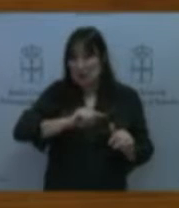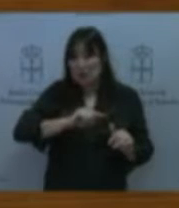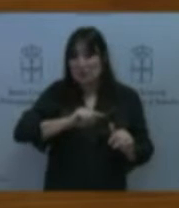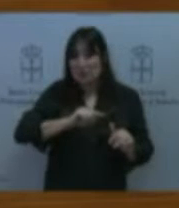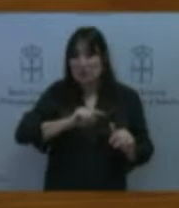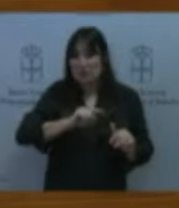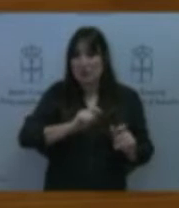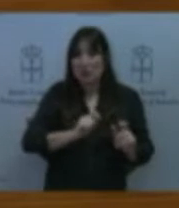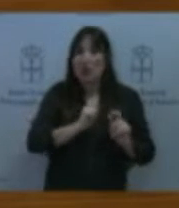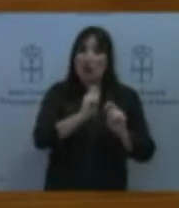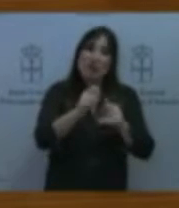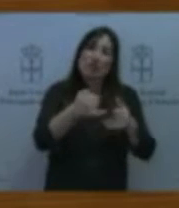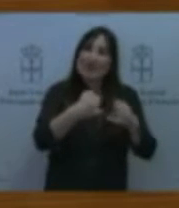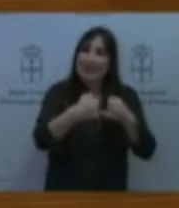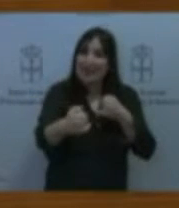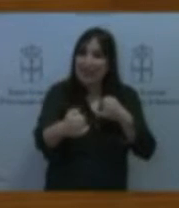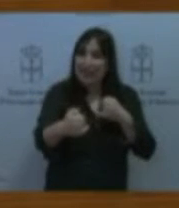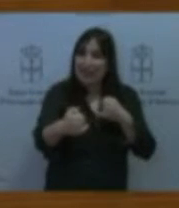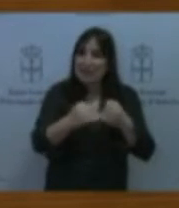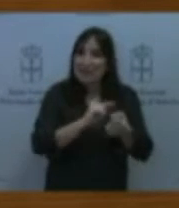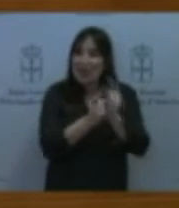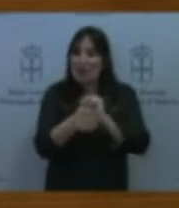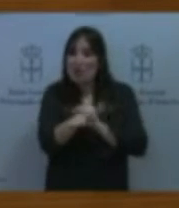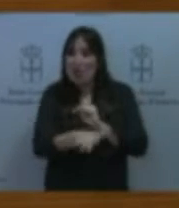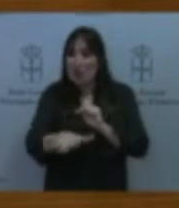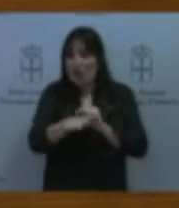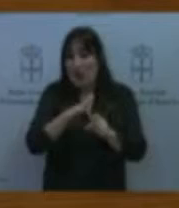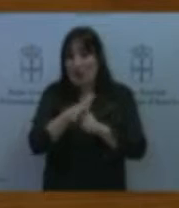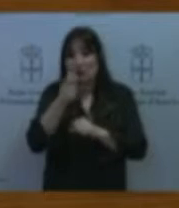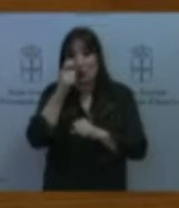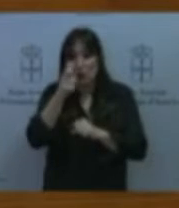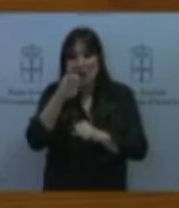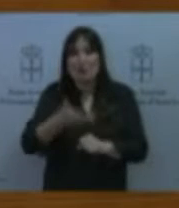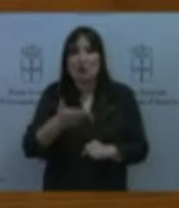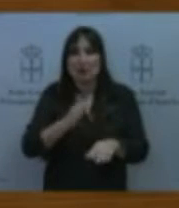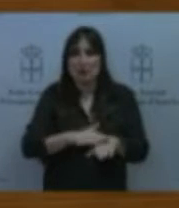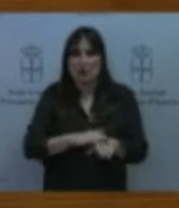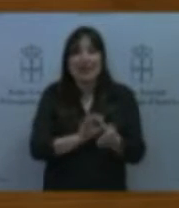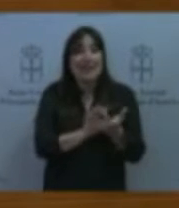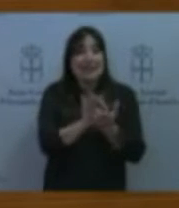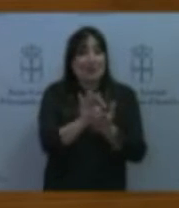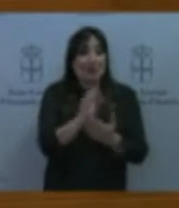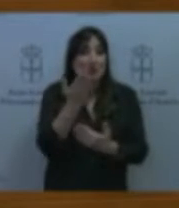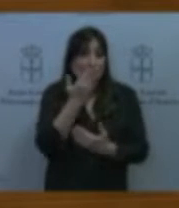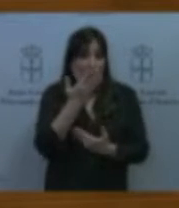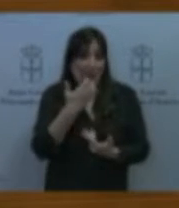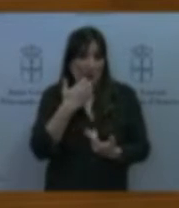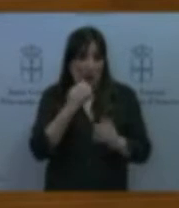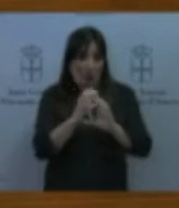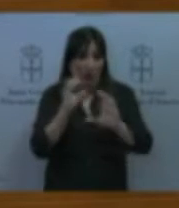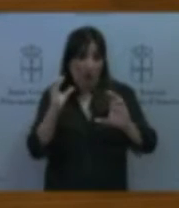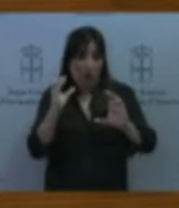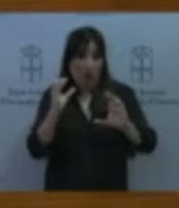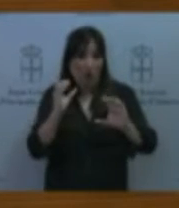concesiones zonales en el medio rural. Los servicios escolares ofrecen plazas libres para el conjunto de los usuarios